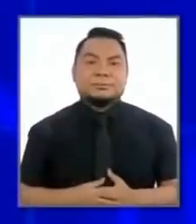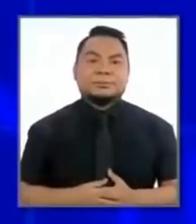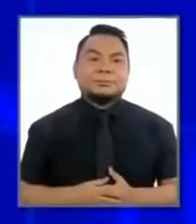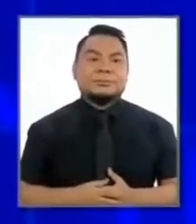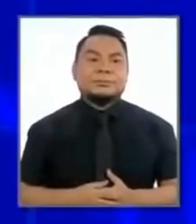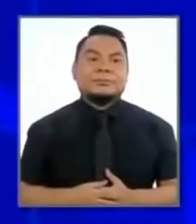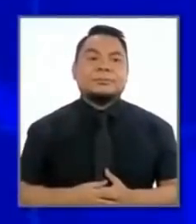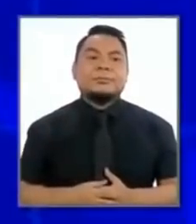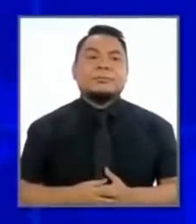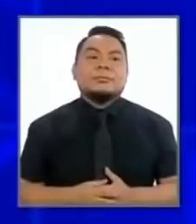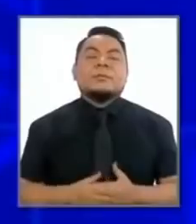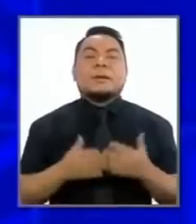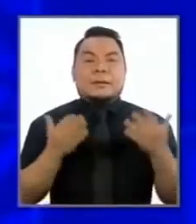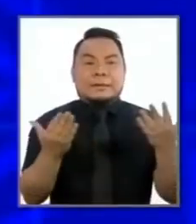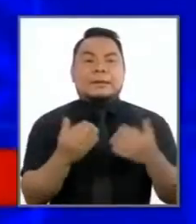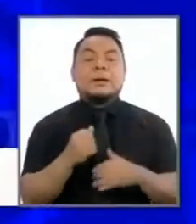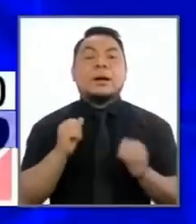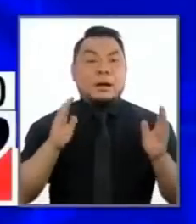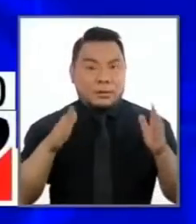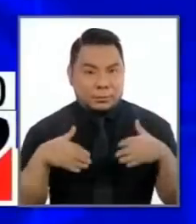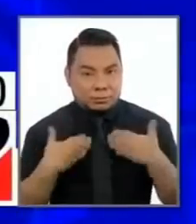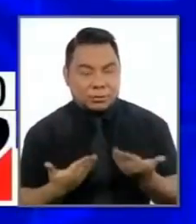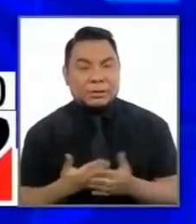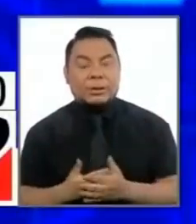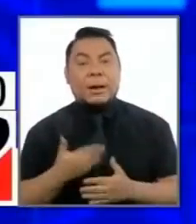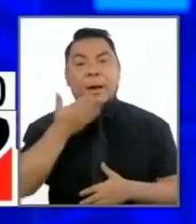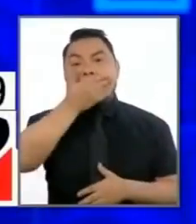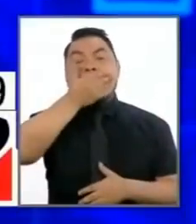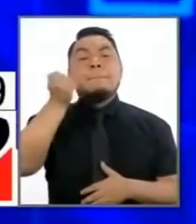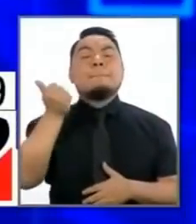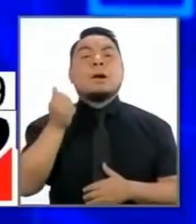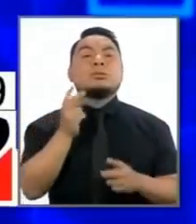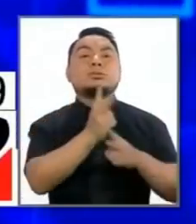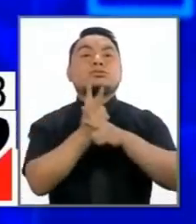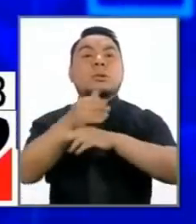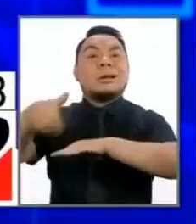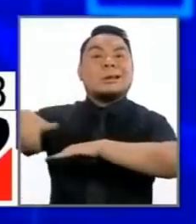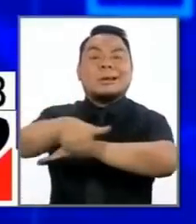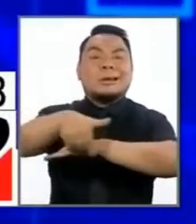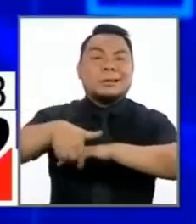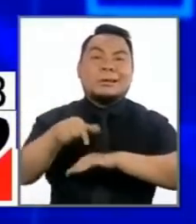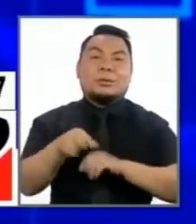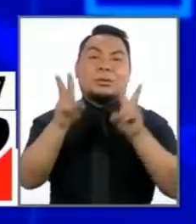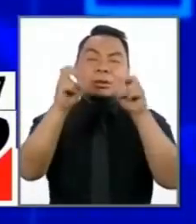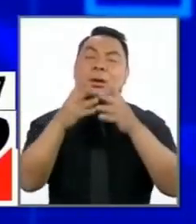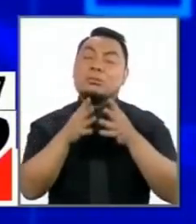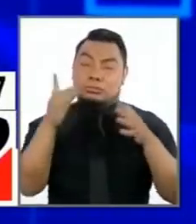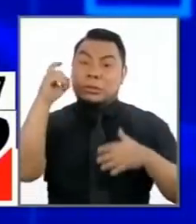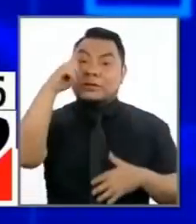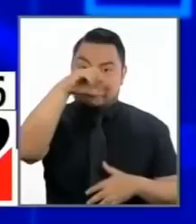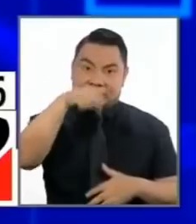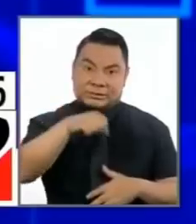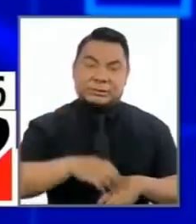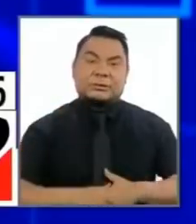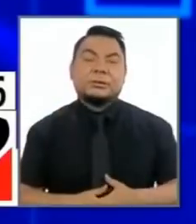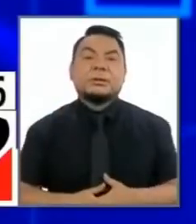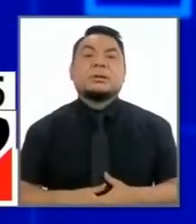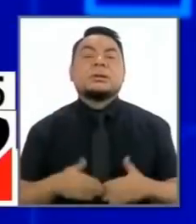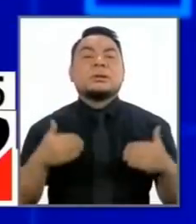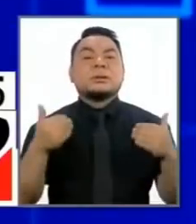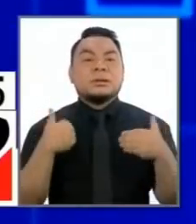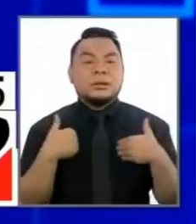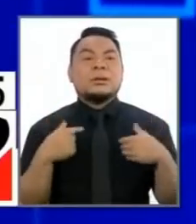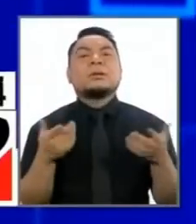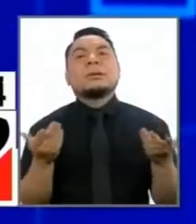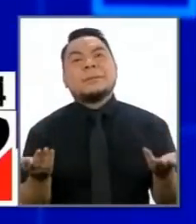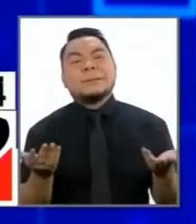para poder mejorar la seguridad ciudadana que es un tema bien difícil tenemos que